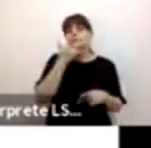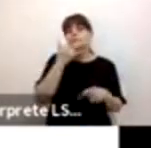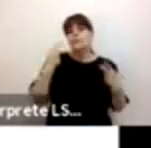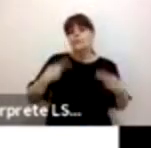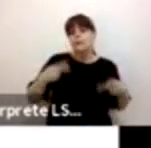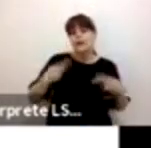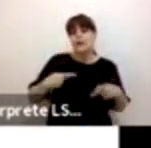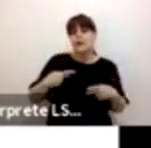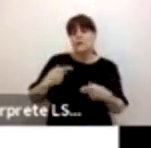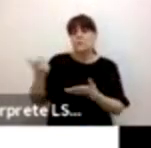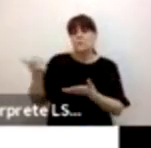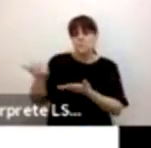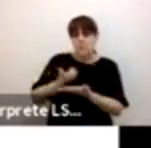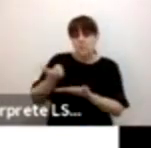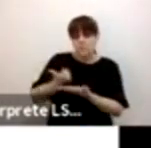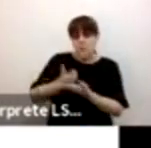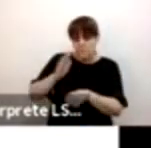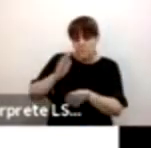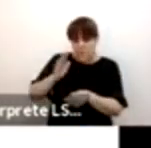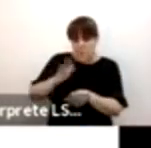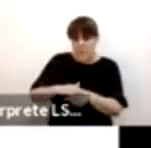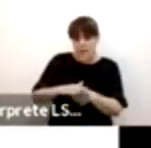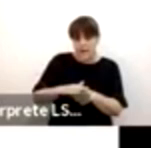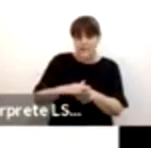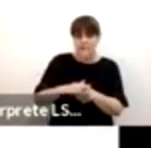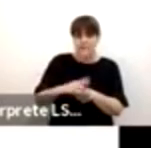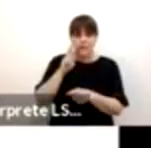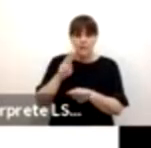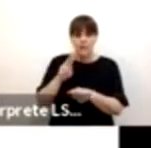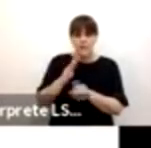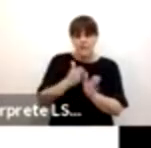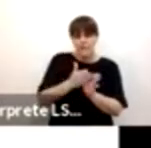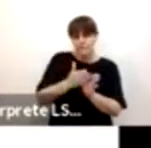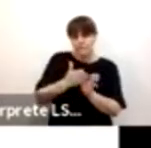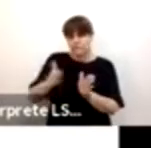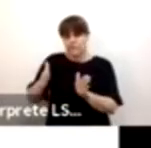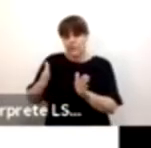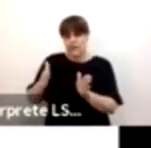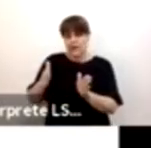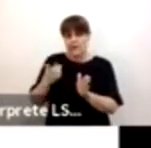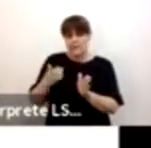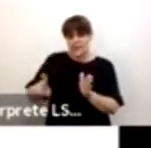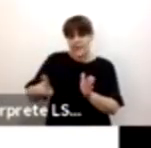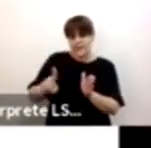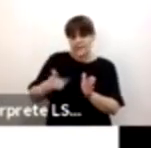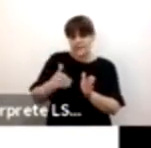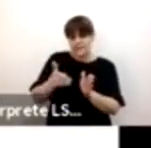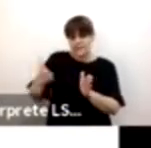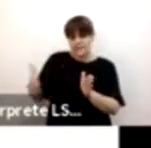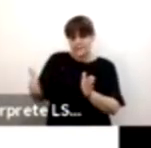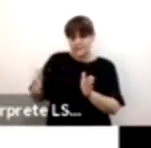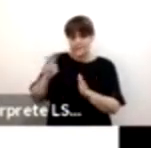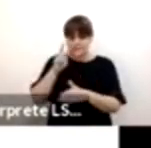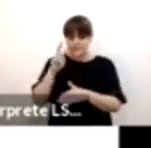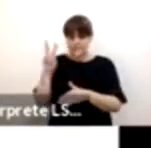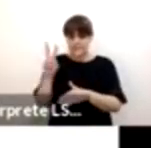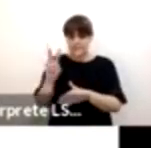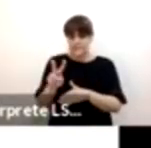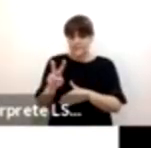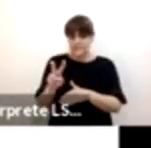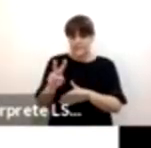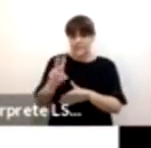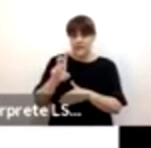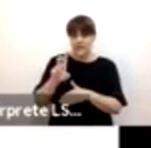el de SIL 10 hasta la esquina derecha de la de la gráfica, 35% de las madres tienen